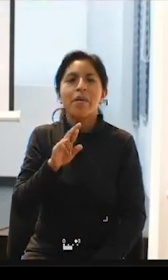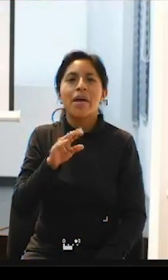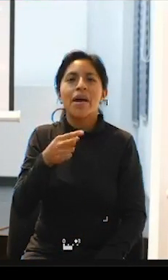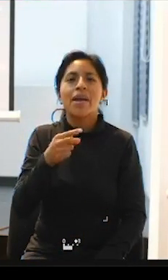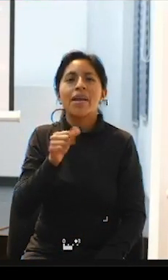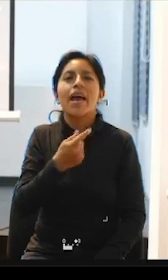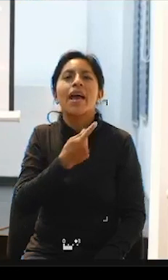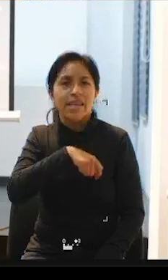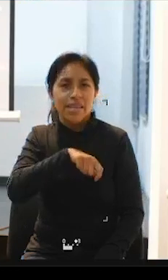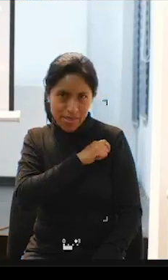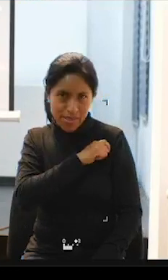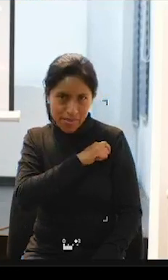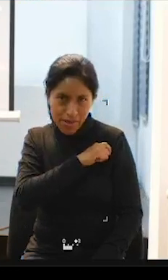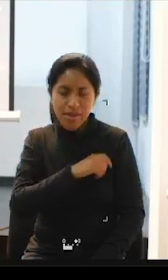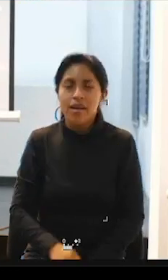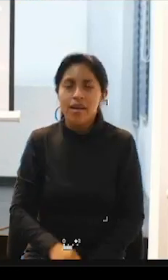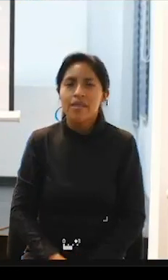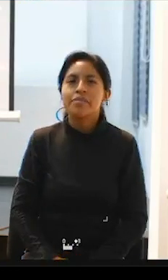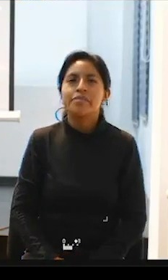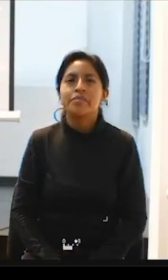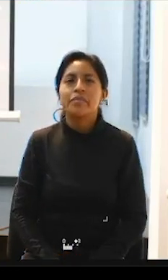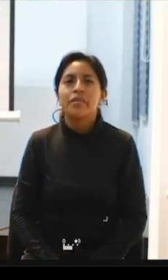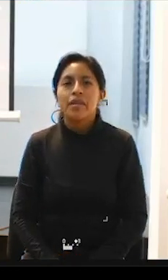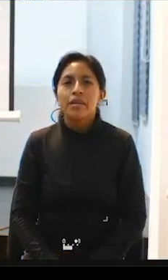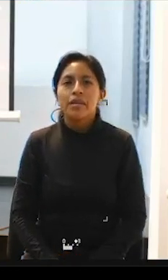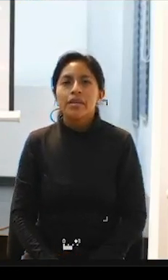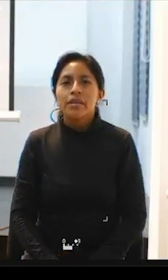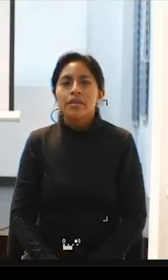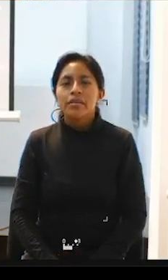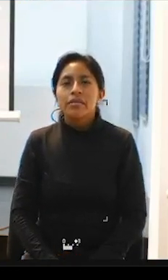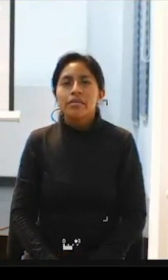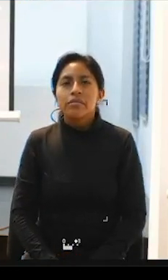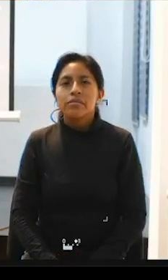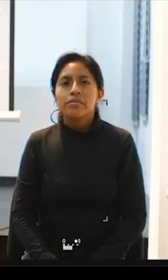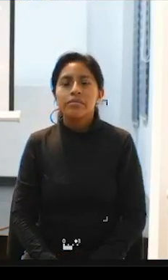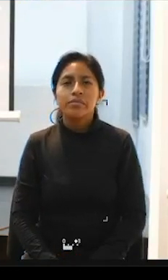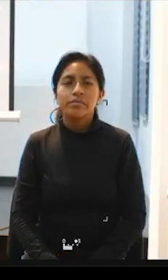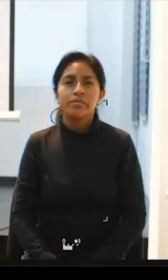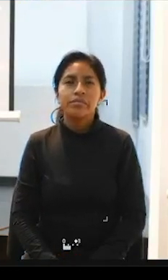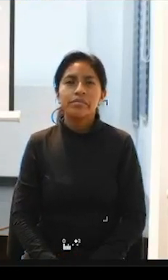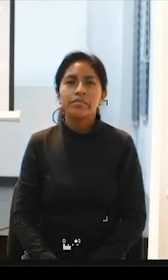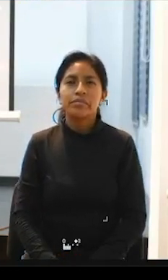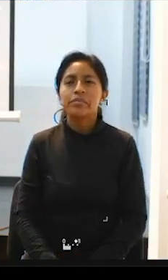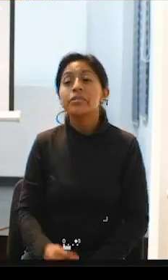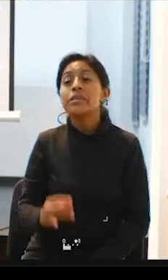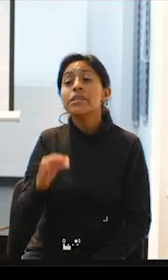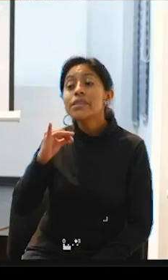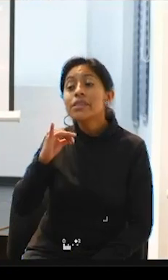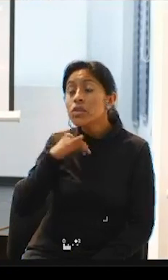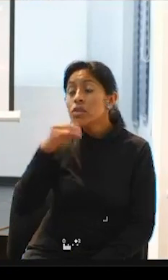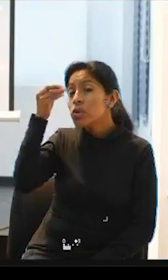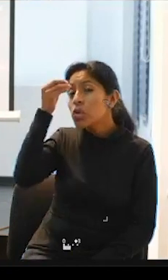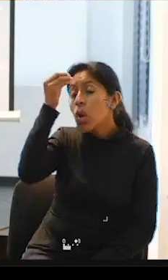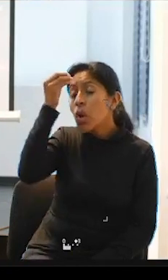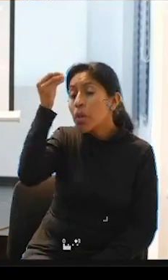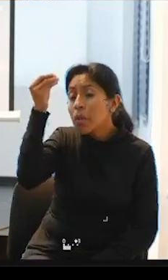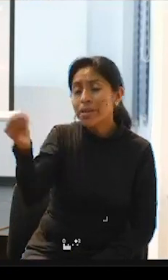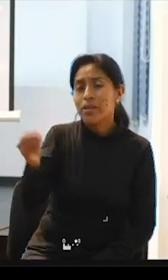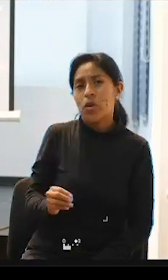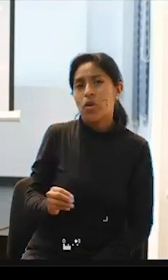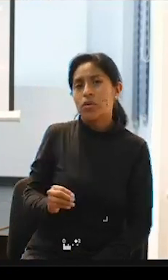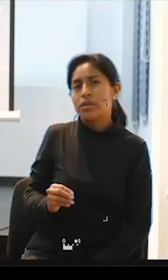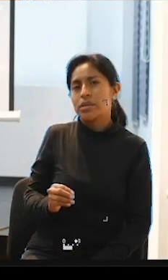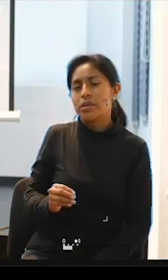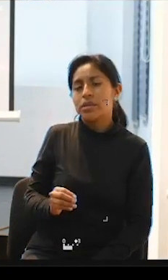puntualizar a modo a modo visión de futuro a modo de esperanza a modo